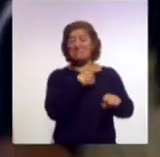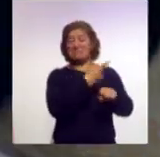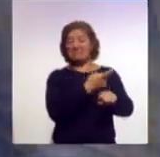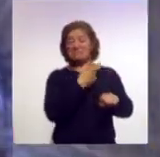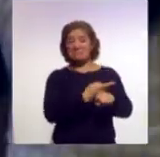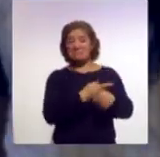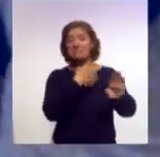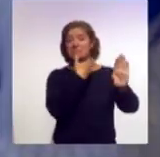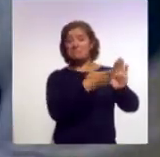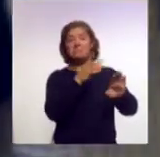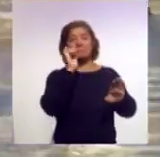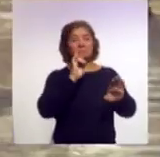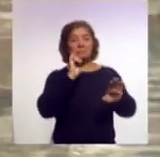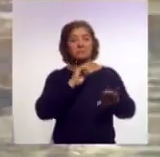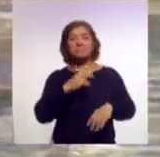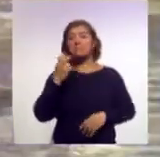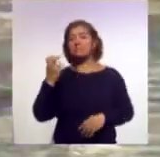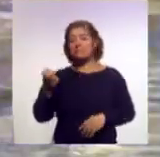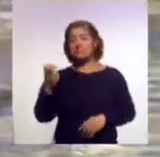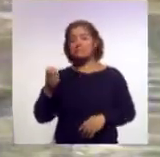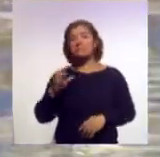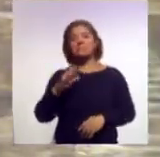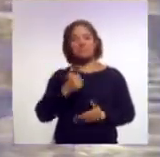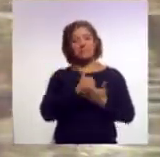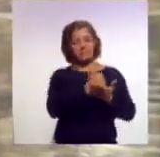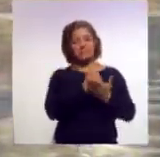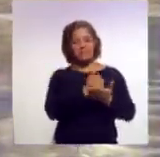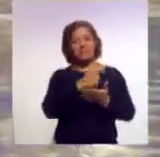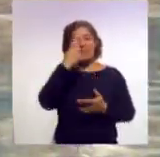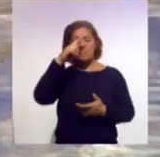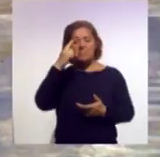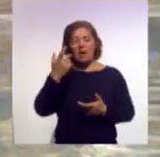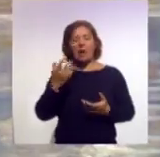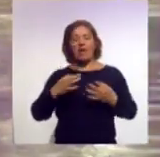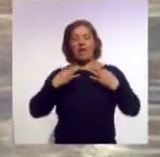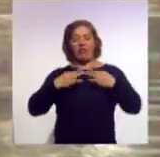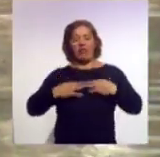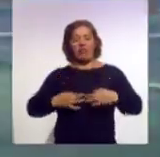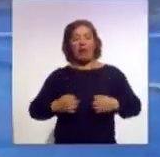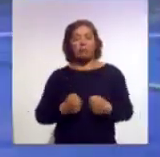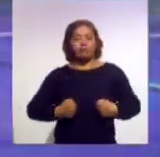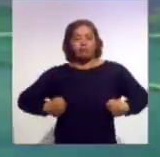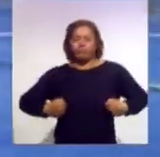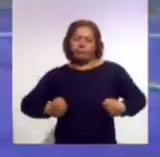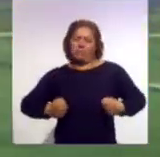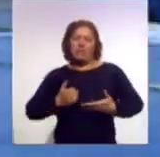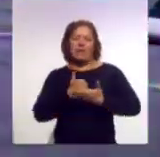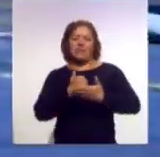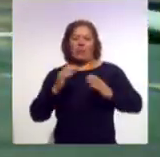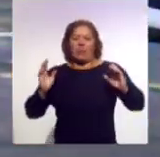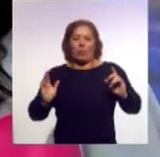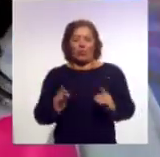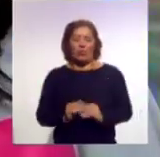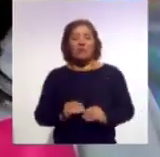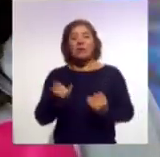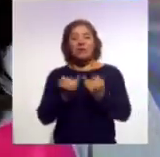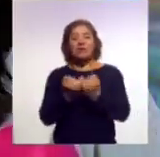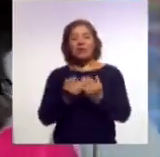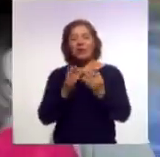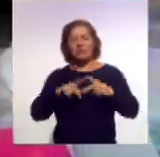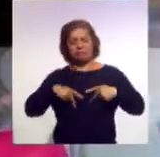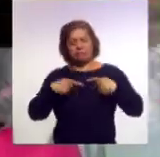Admitió que este tipo de eventos ayudan a combatir padecimientos como la obesidad y sobrepeso inclusive la depresión